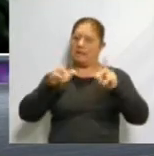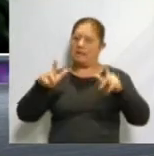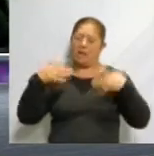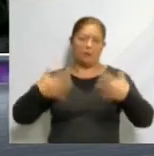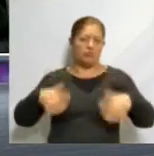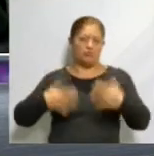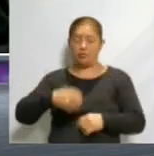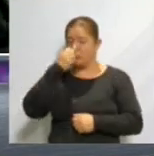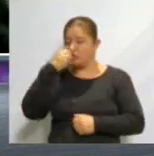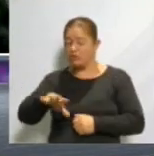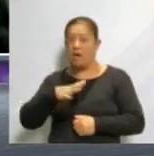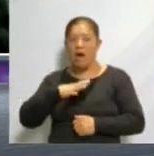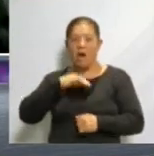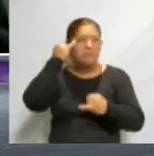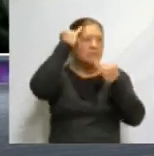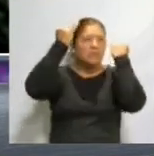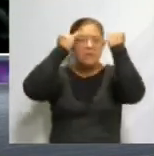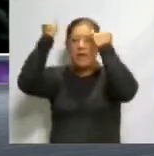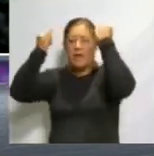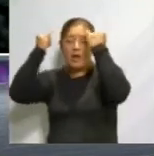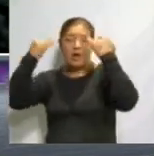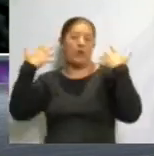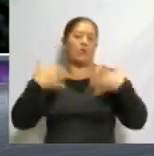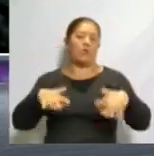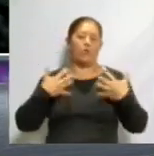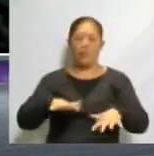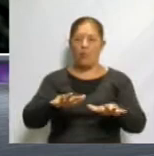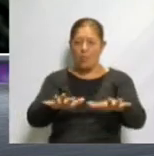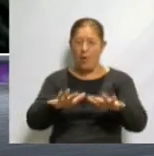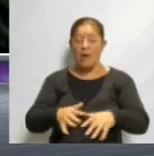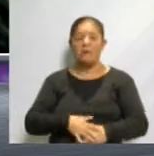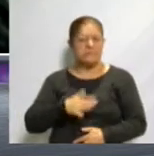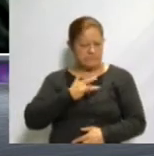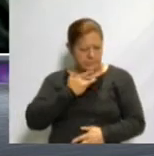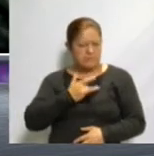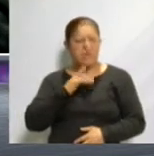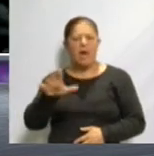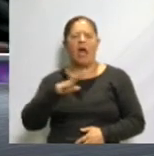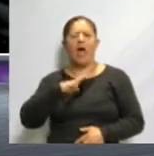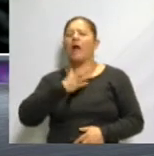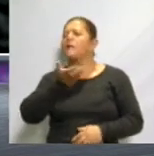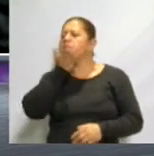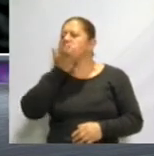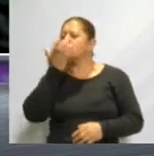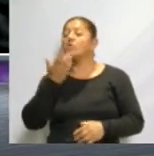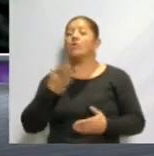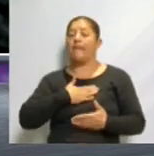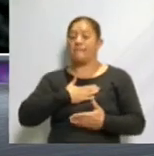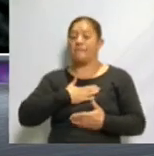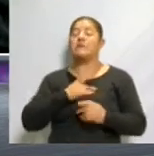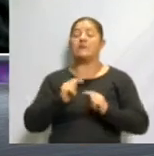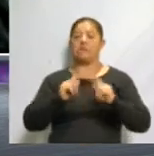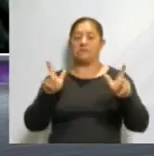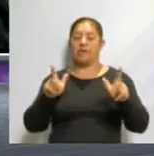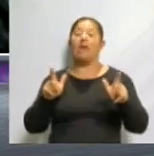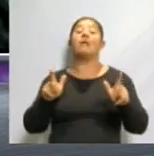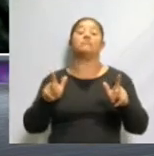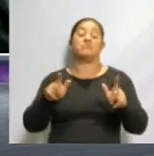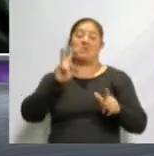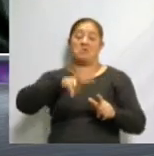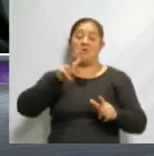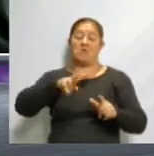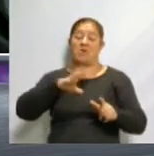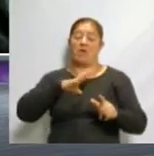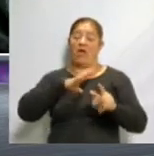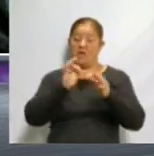porque resalta mucho la creatividad. La verdad, sentimos que es una de las tantas tradiciones que tenemos en nuestro estado que le da mucho realcia a